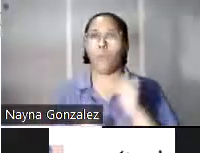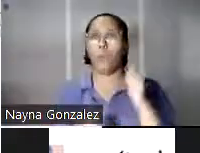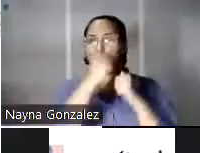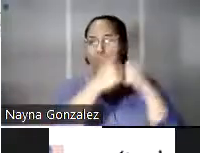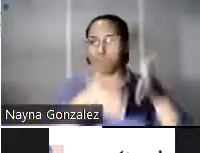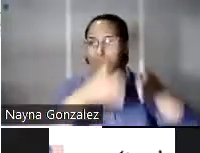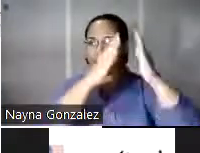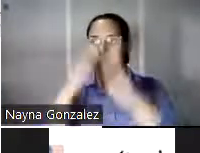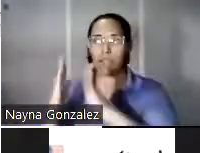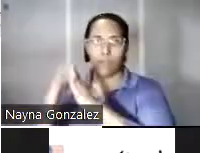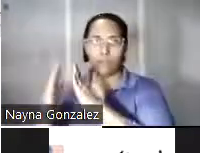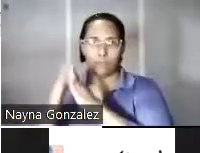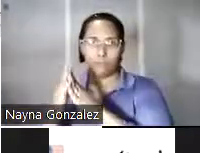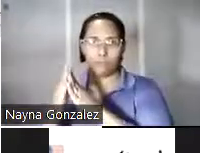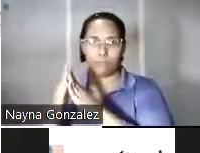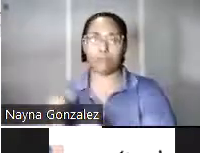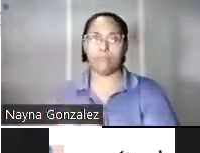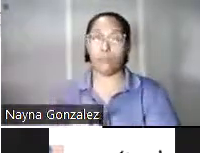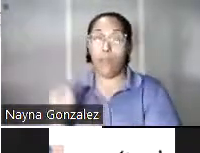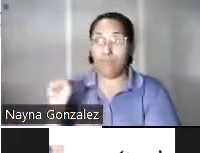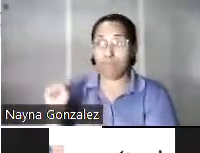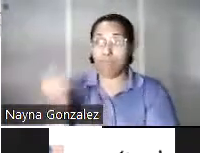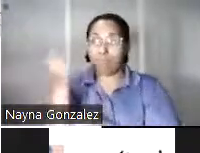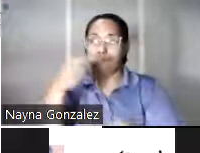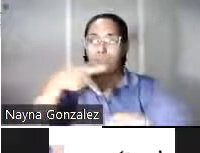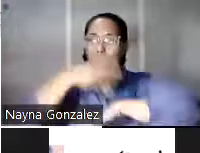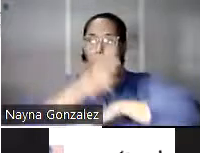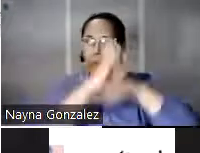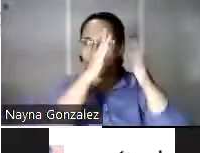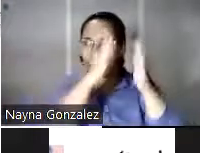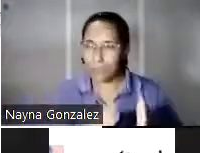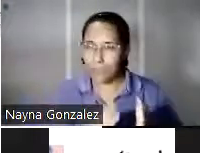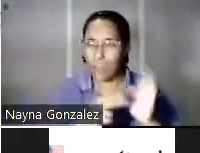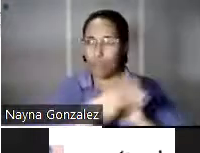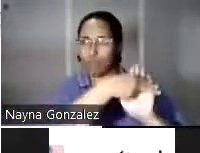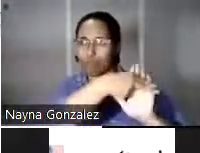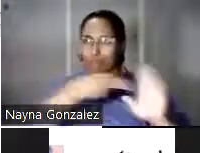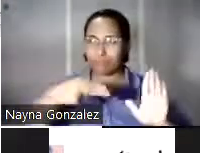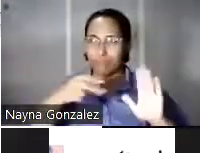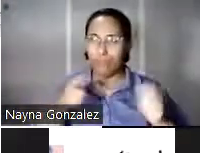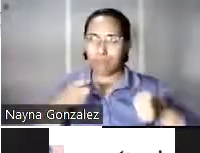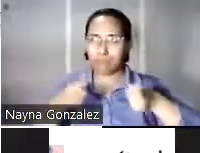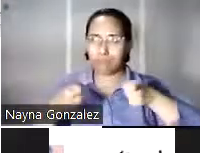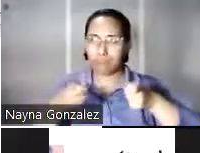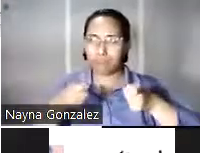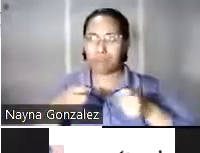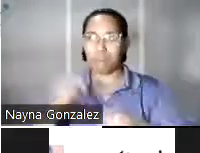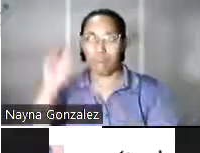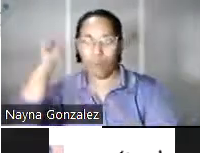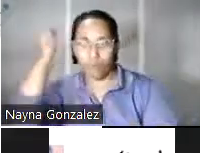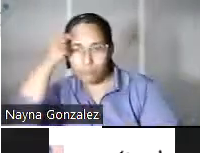su casa. Además, fue el primer boricua en ser nombrado gobernador de la isla. En el año